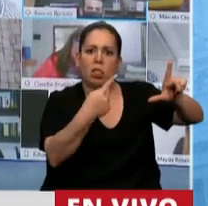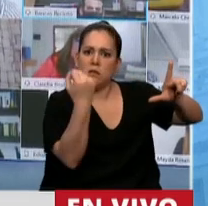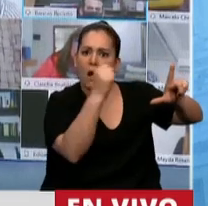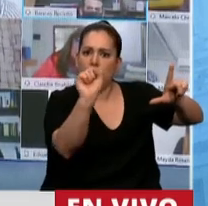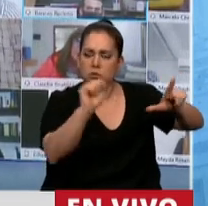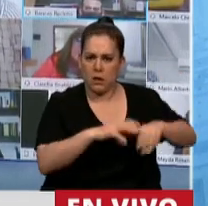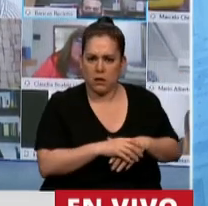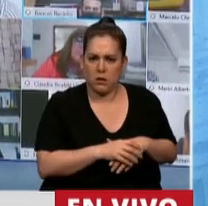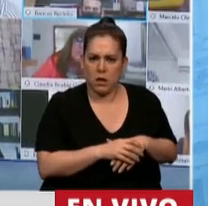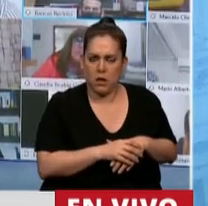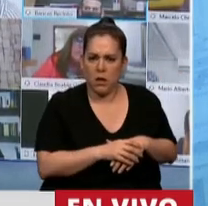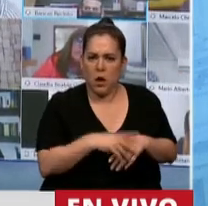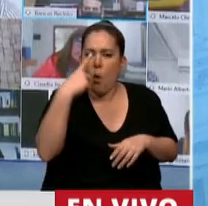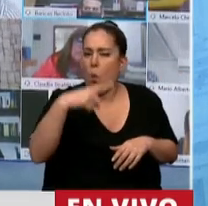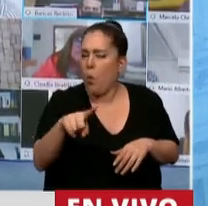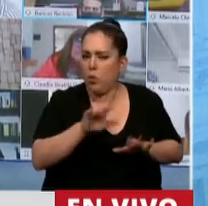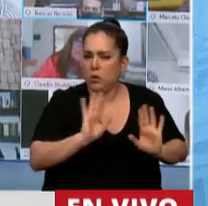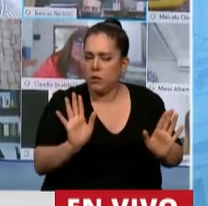Y finalmente, Presidenta,